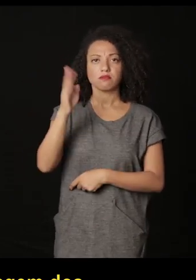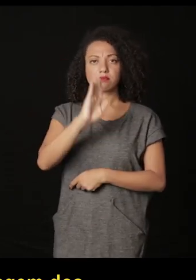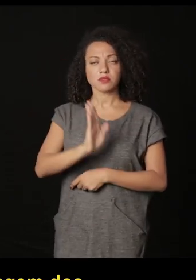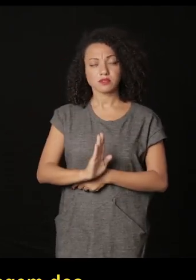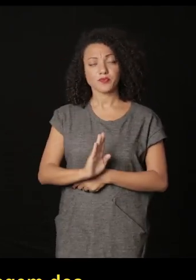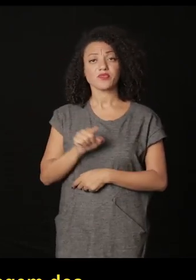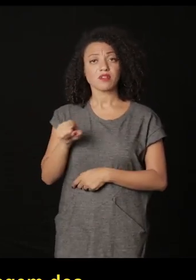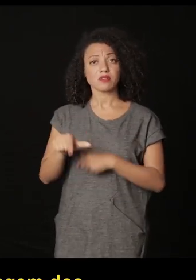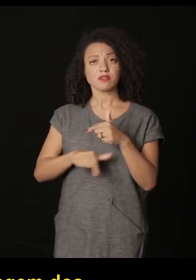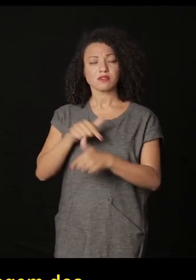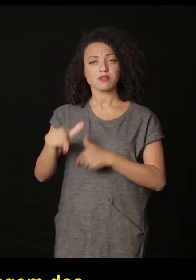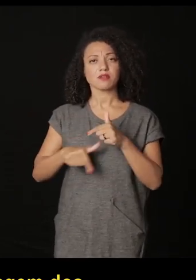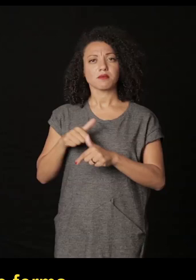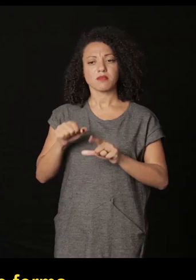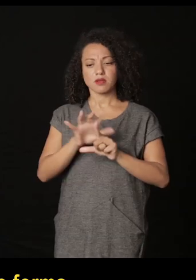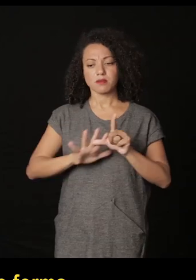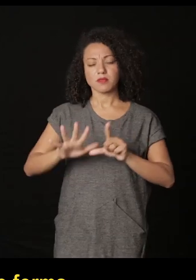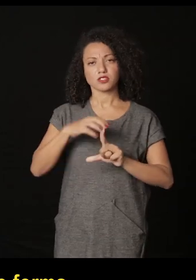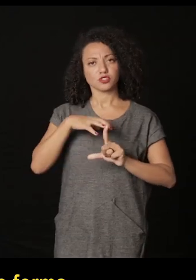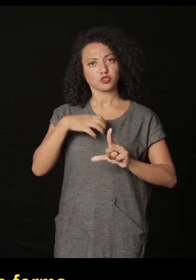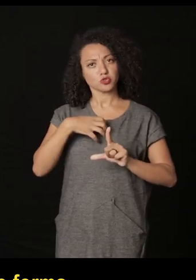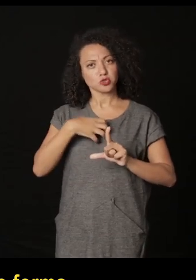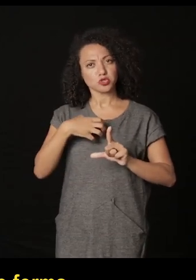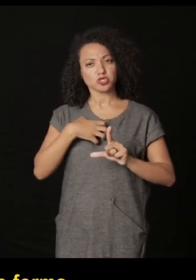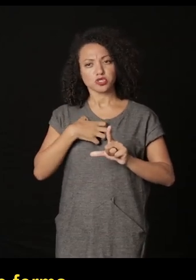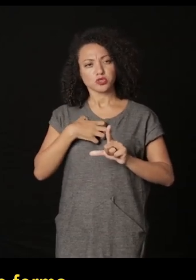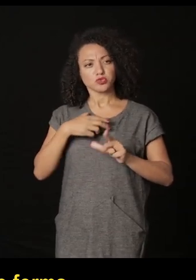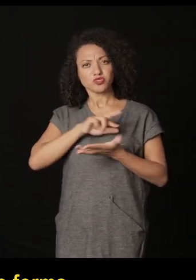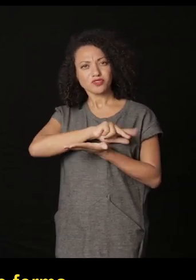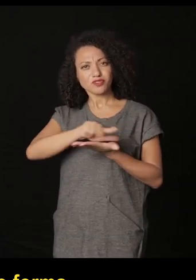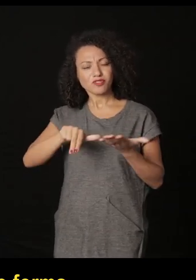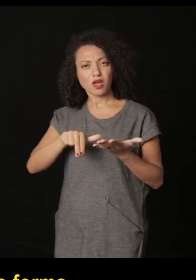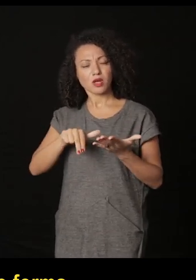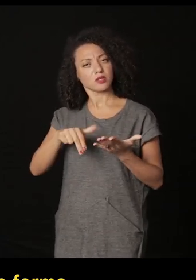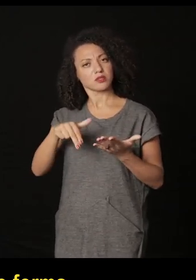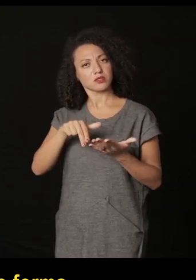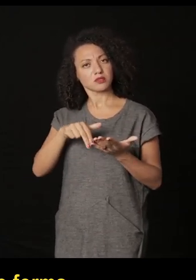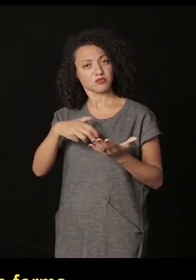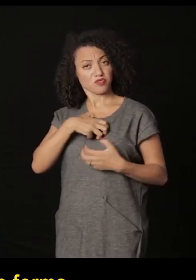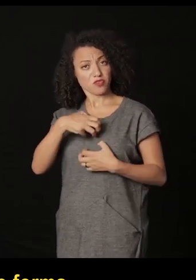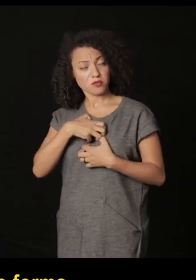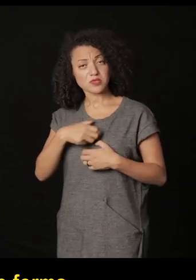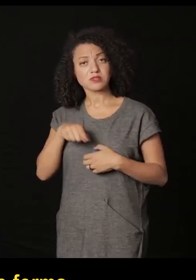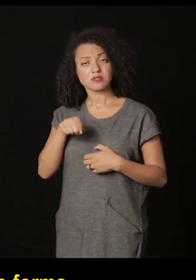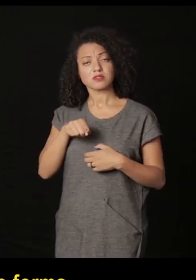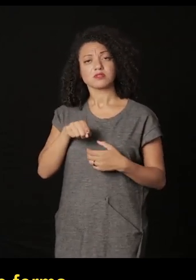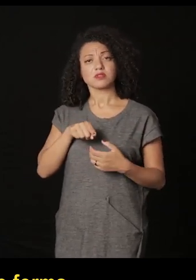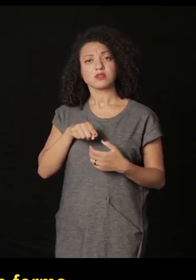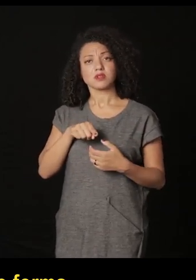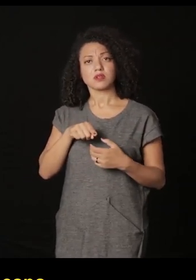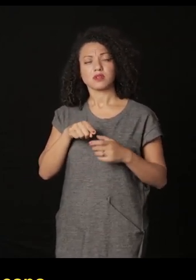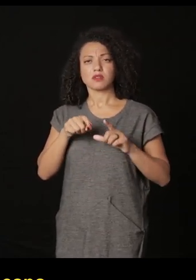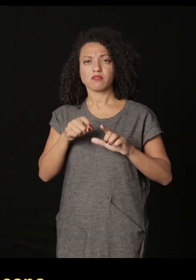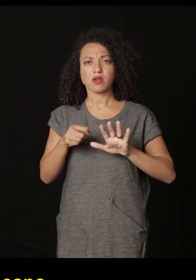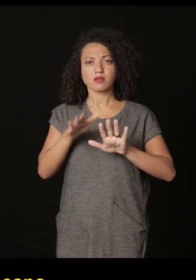imagen de los afrodescendientes en Brasil y trabaja sobre esa imagen de forma sistemática con muchas perspectivas. él aquí va colocando